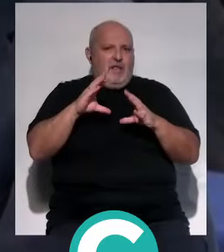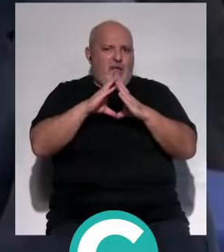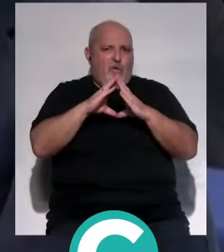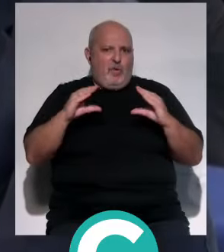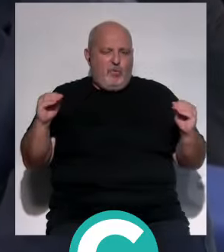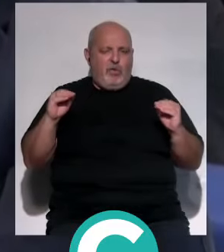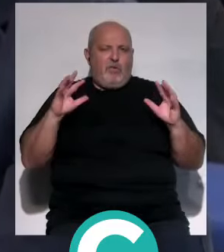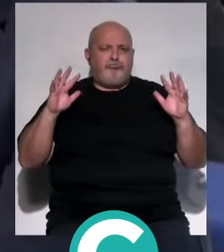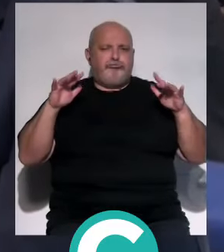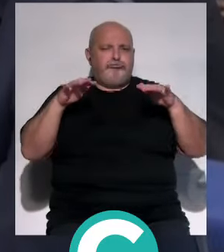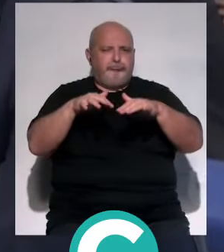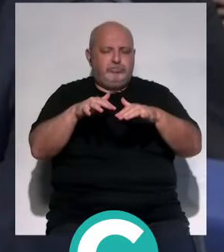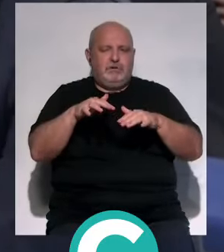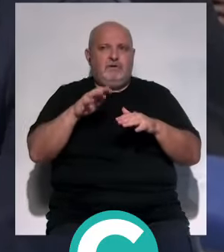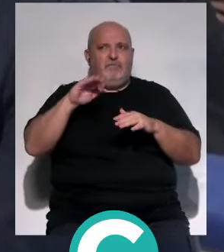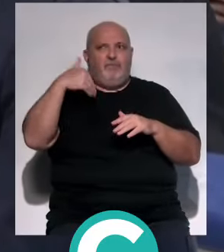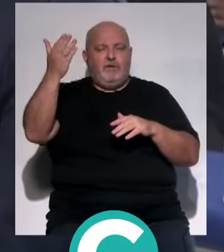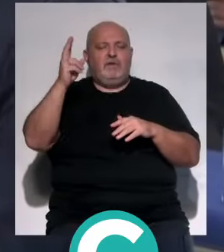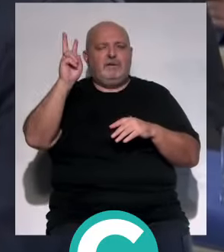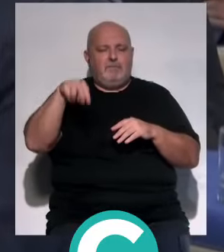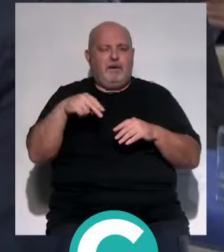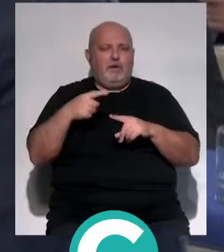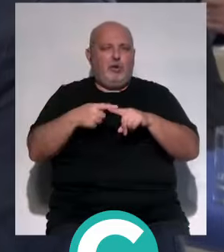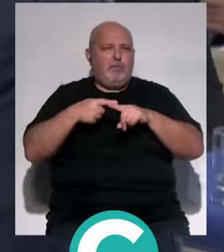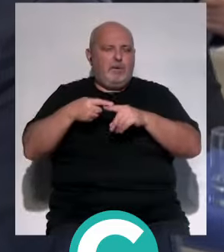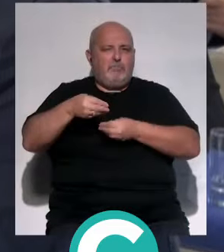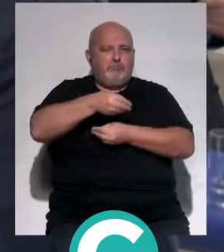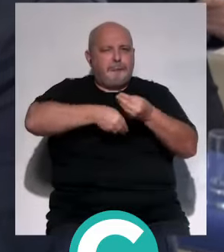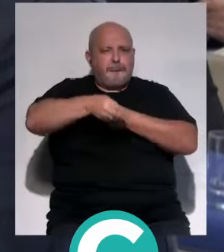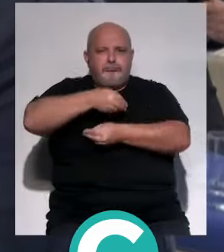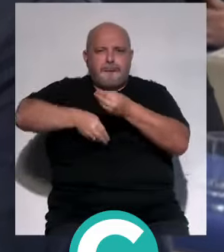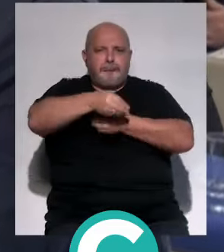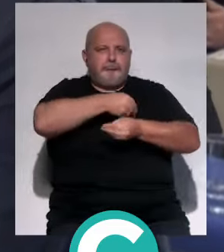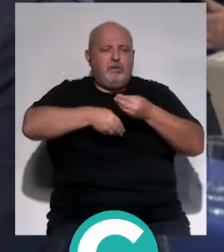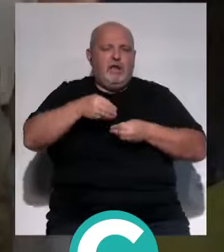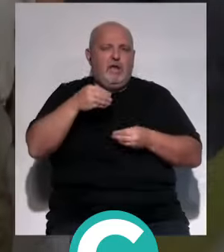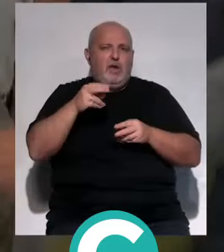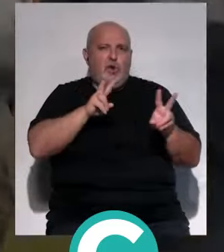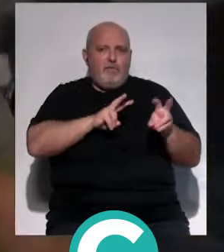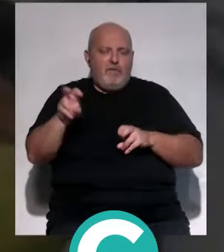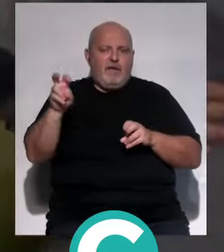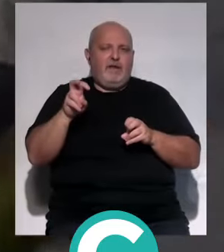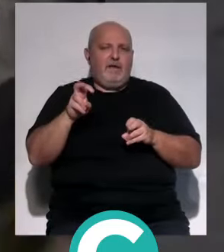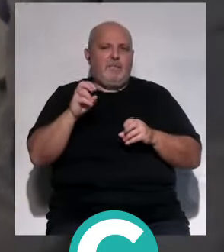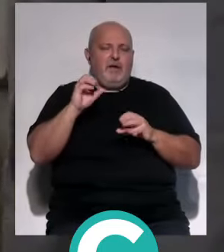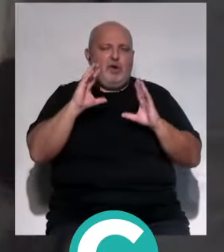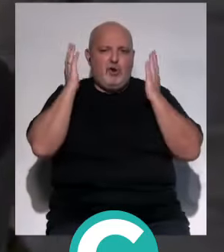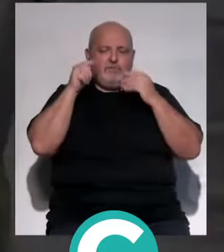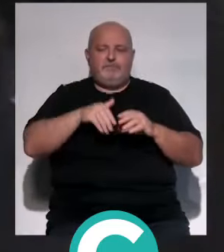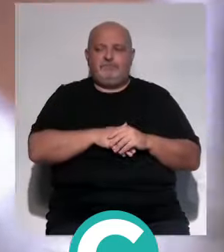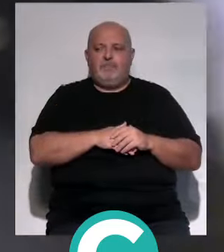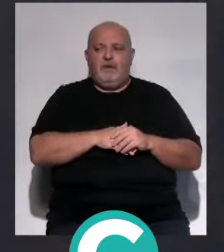autónoma andaluza y fuera de ella que han compartido experiencias y aportado novedades al Congreso.